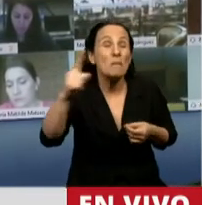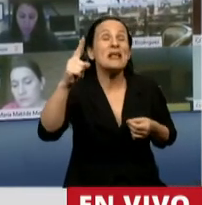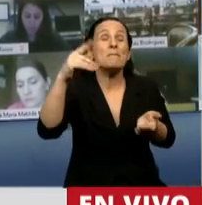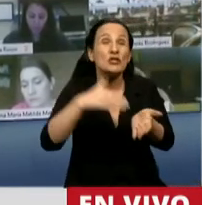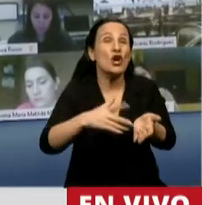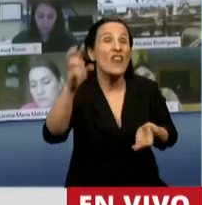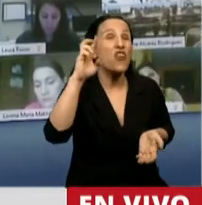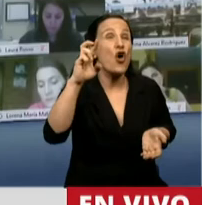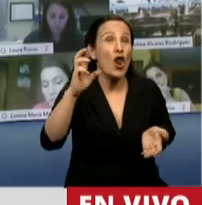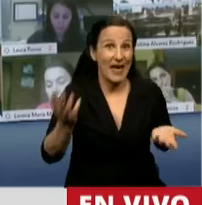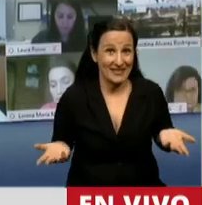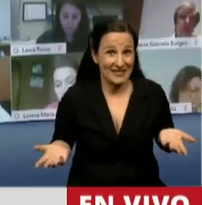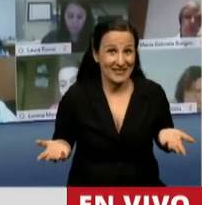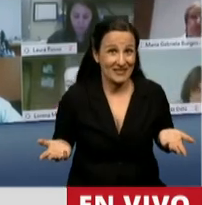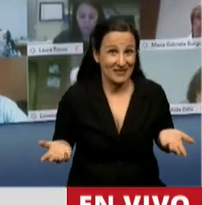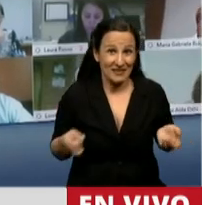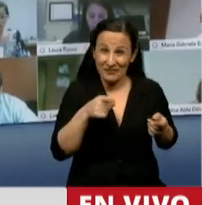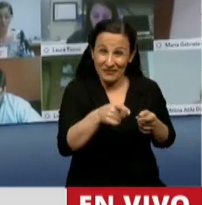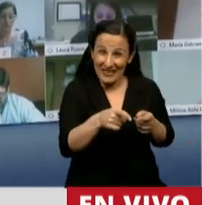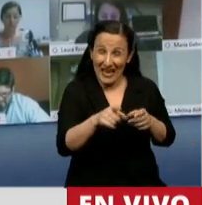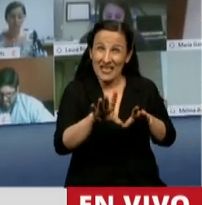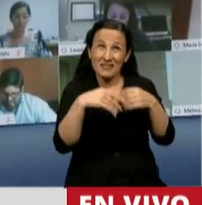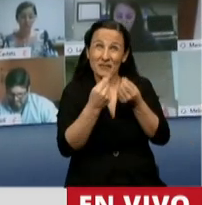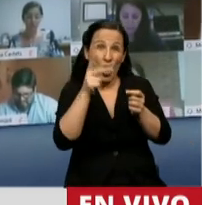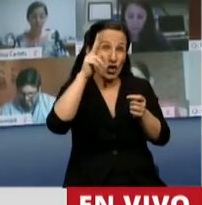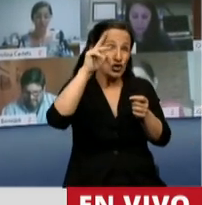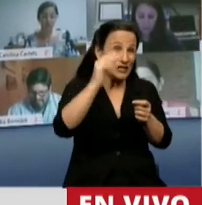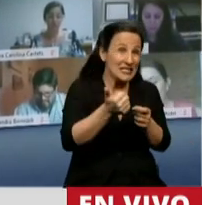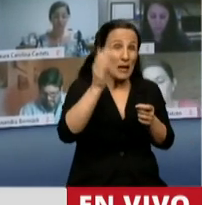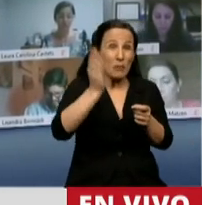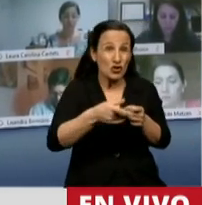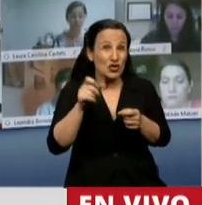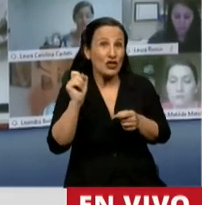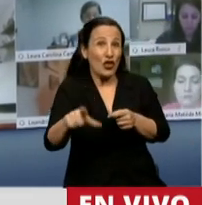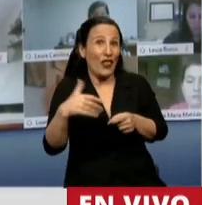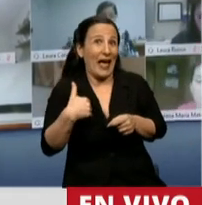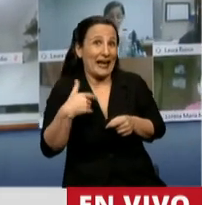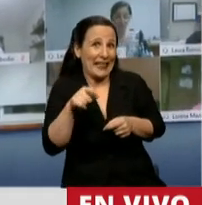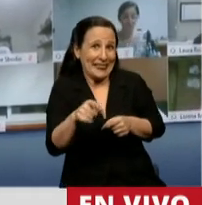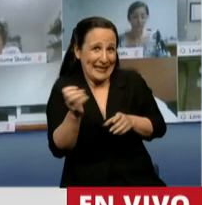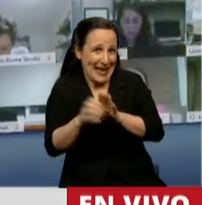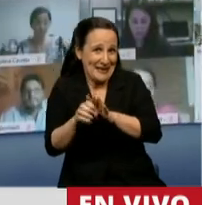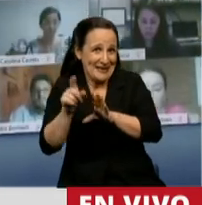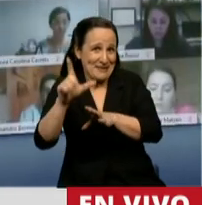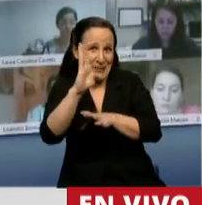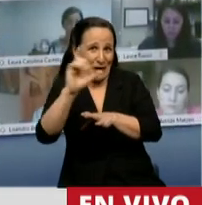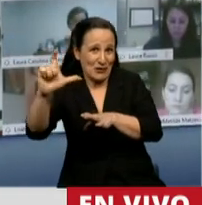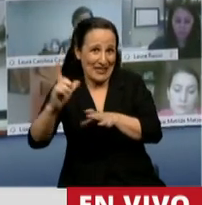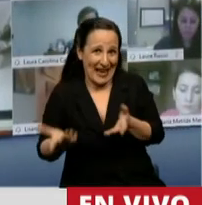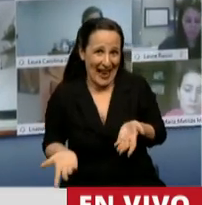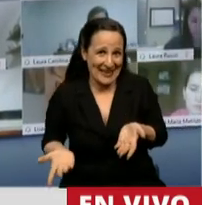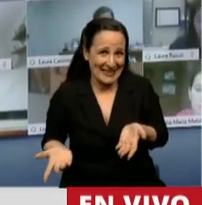¿sabe qué? es casi el 86% de las reservas que tiene la Argentina en ese momento en el Banco Central